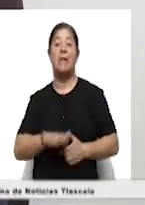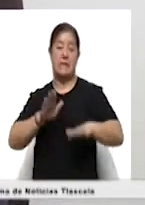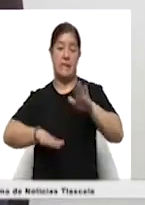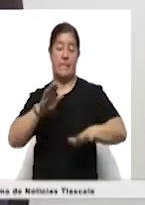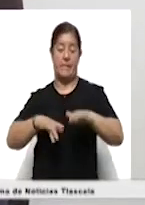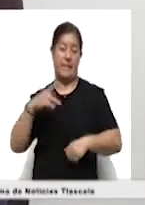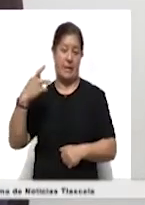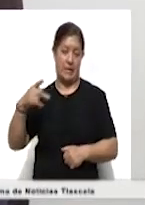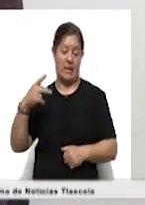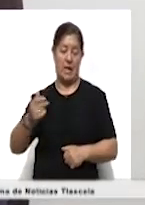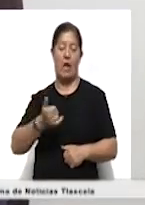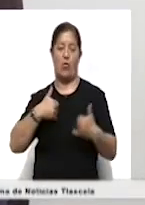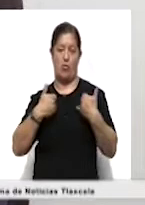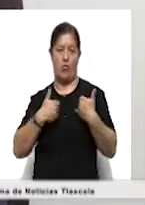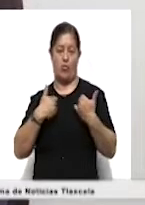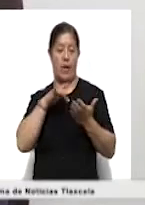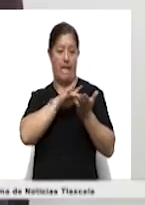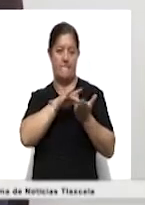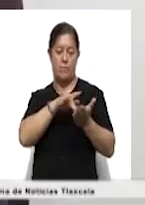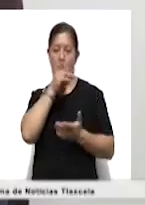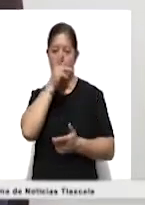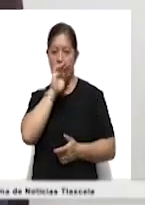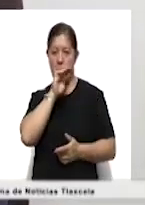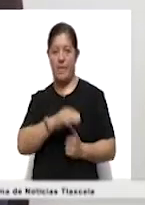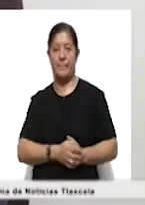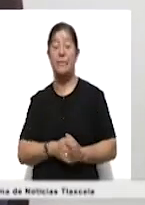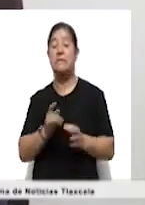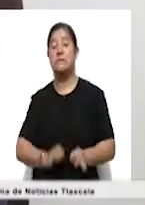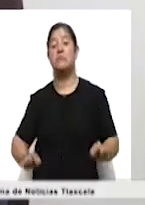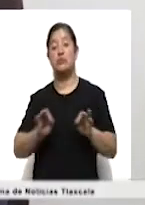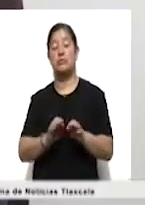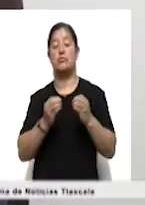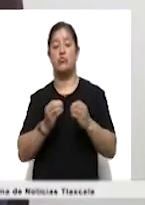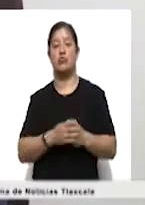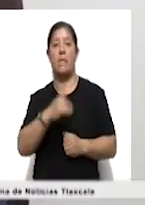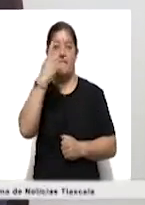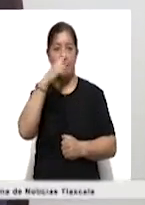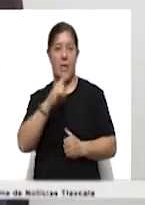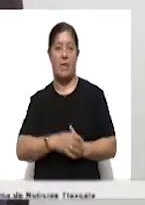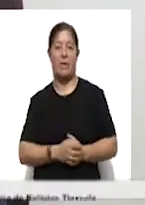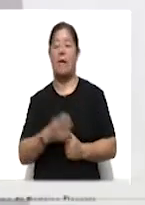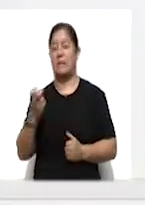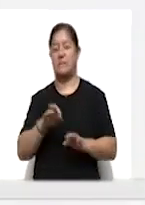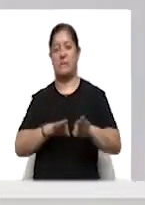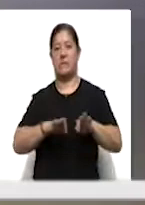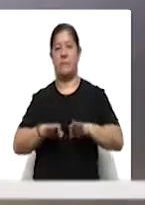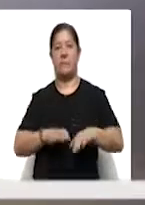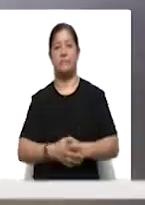del entusiasmo de los chicos y del apoyo de los papás, que es muy importante para este tipo de trabajo.